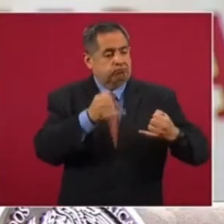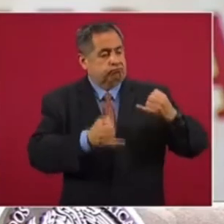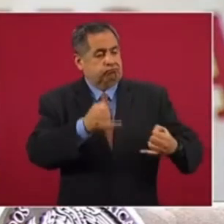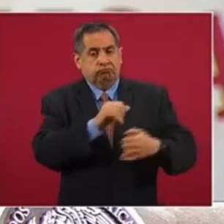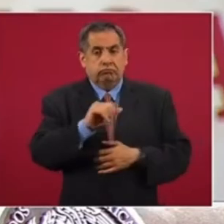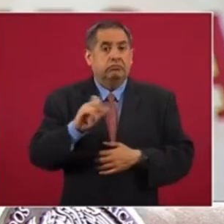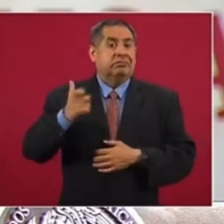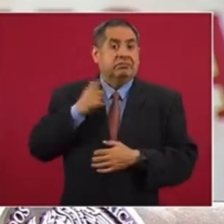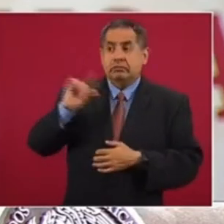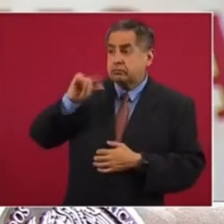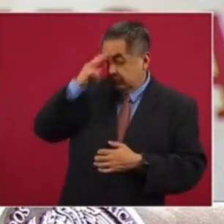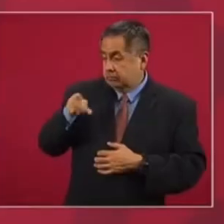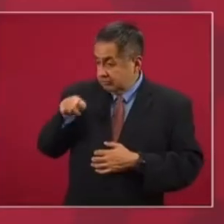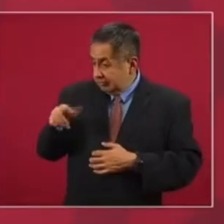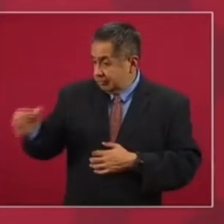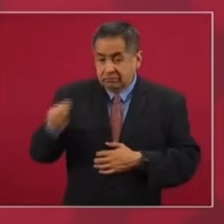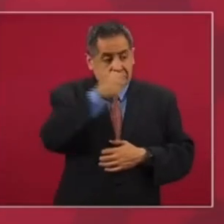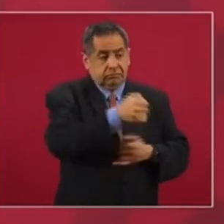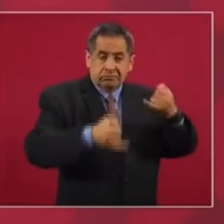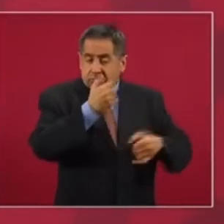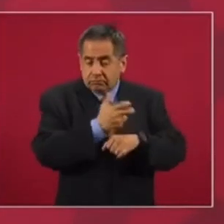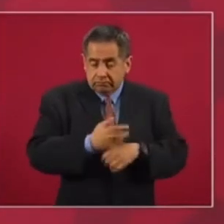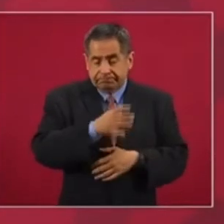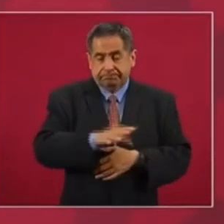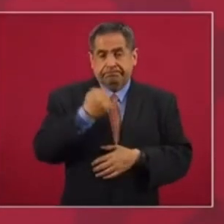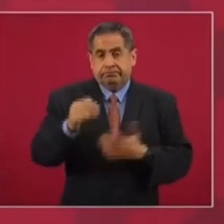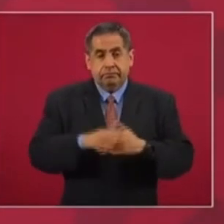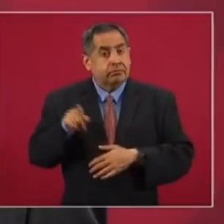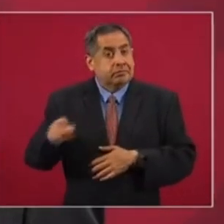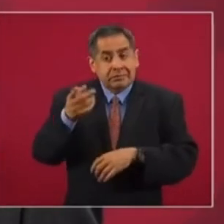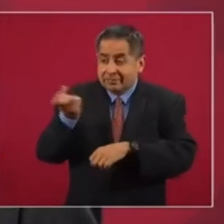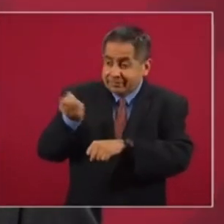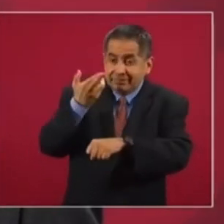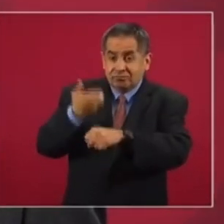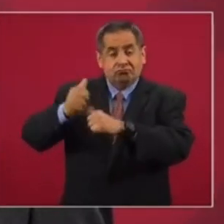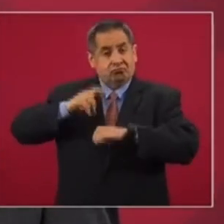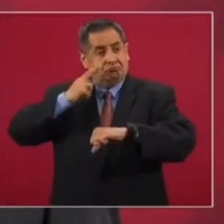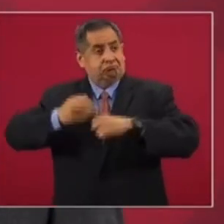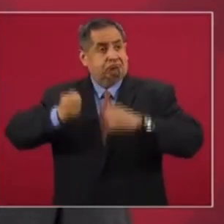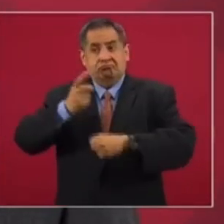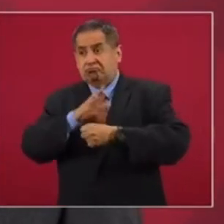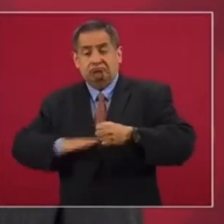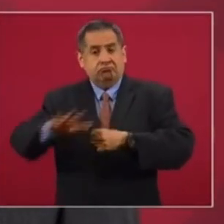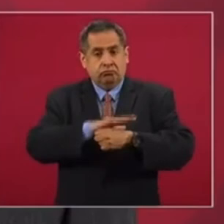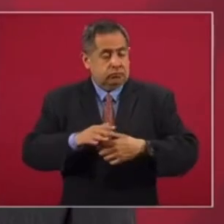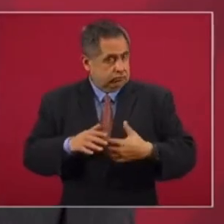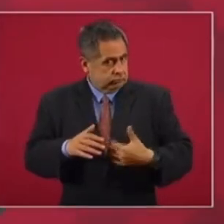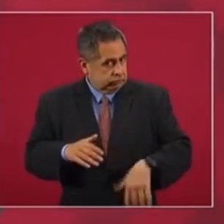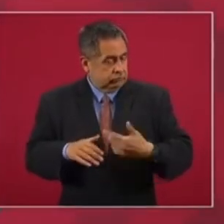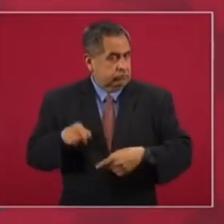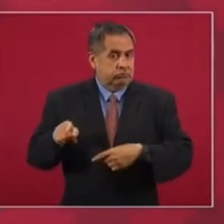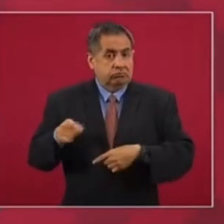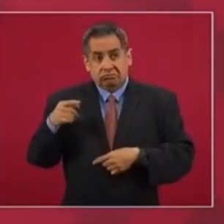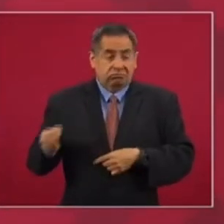a una autoridad mexicana de ese nivel, secretario de Seguridad en un gobierno